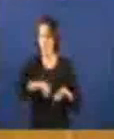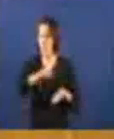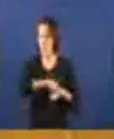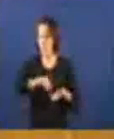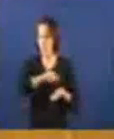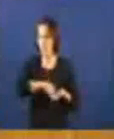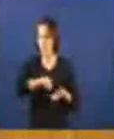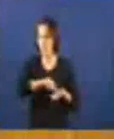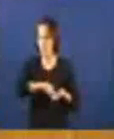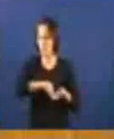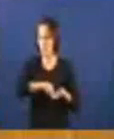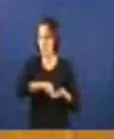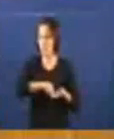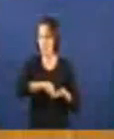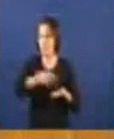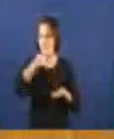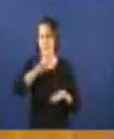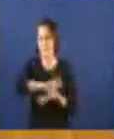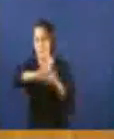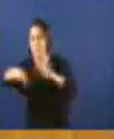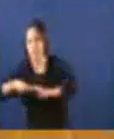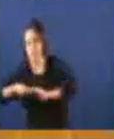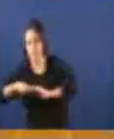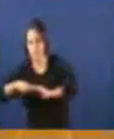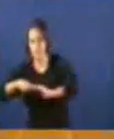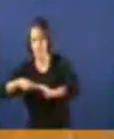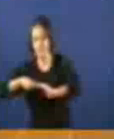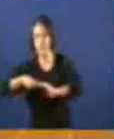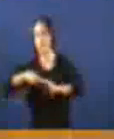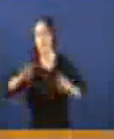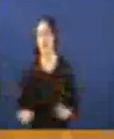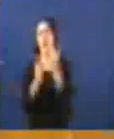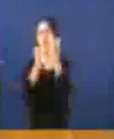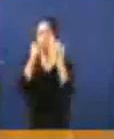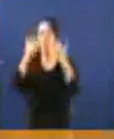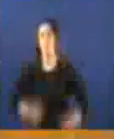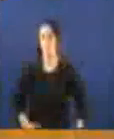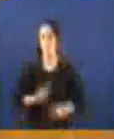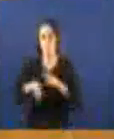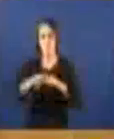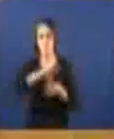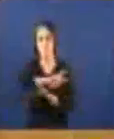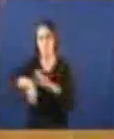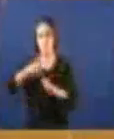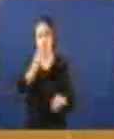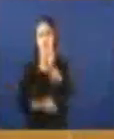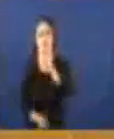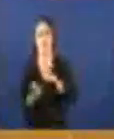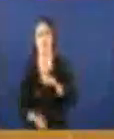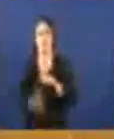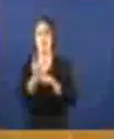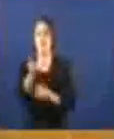autor do que, na versión inglesa, Human Action, a acción humana, da conversión da economía nunha simple paralisiología,